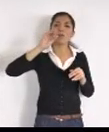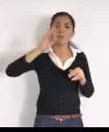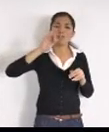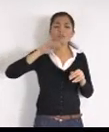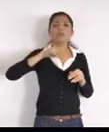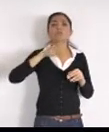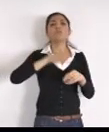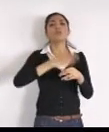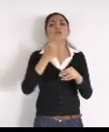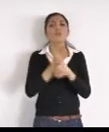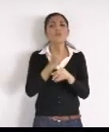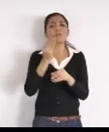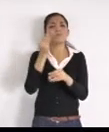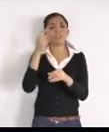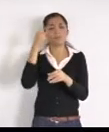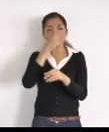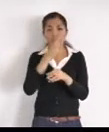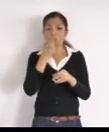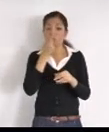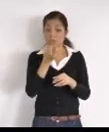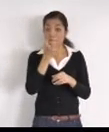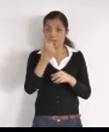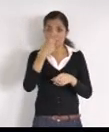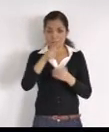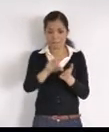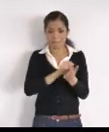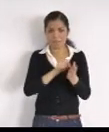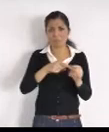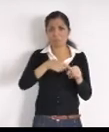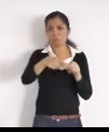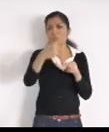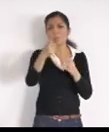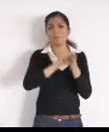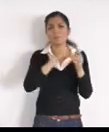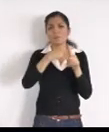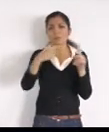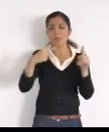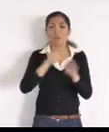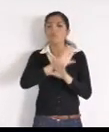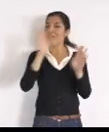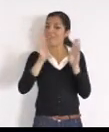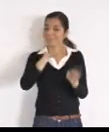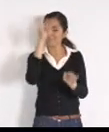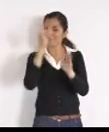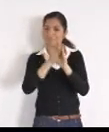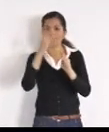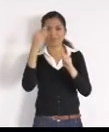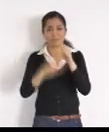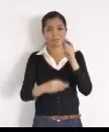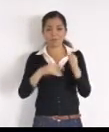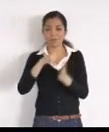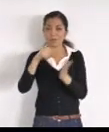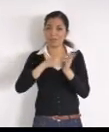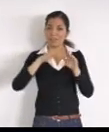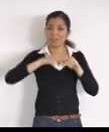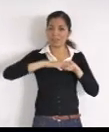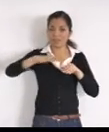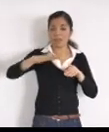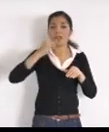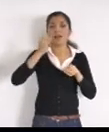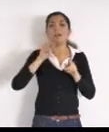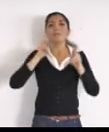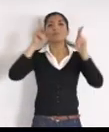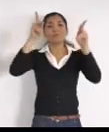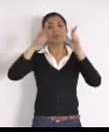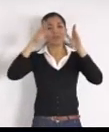de un mes y medio, queda ya completa, la cinta asfáltica, la ampliación del puente, y el arreglo, de banquetas, mantenernos en mucha comunicación, para